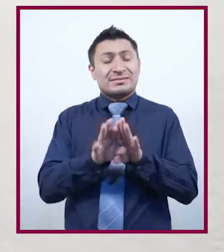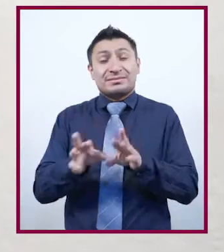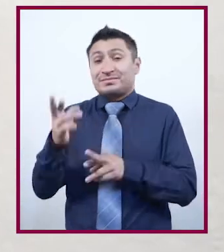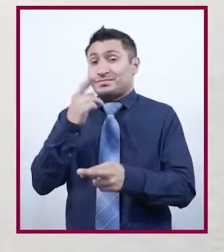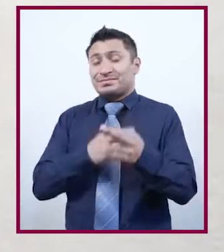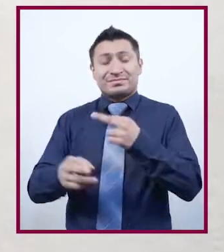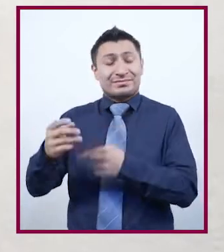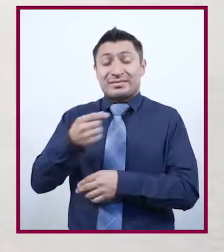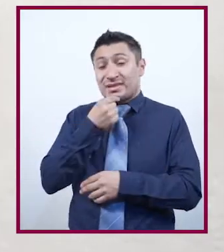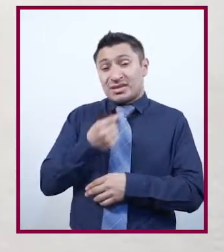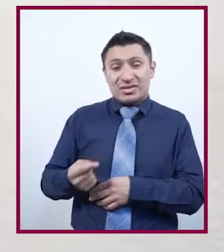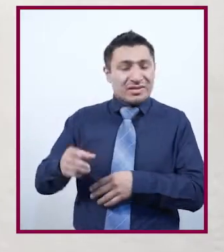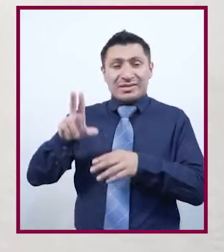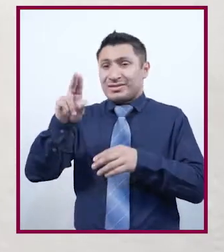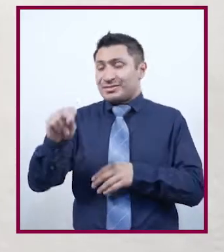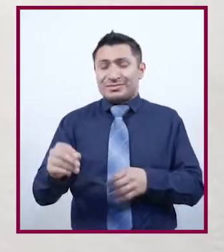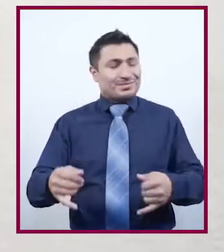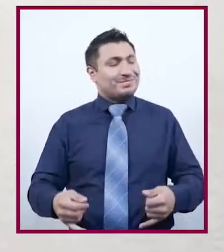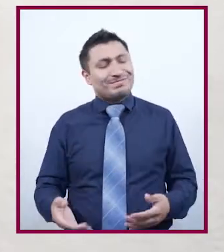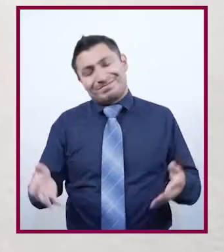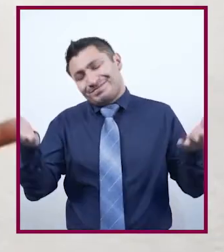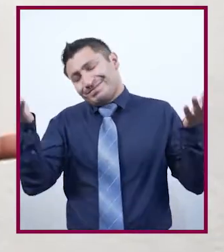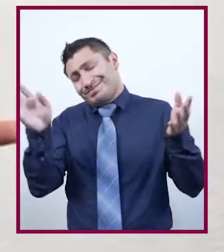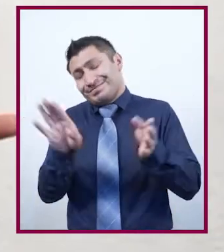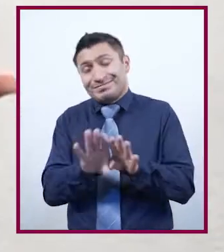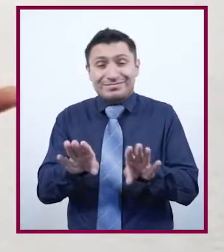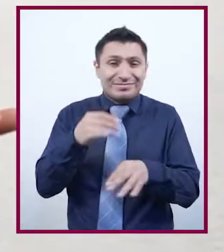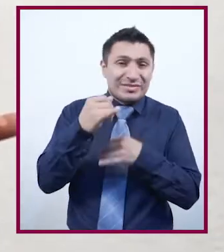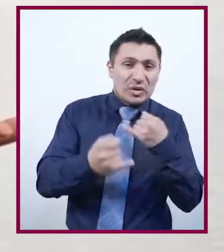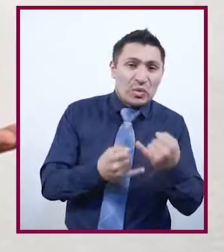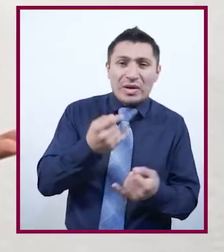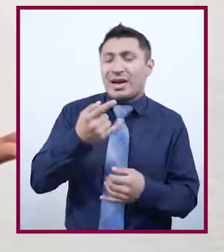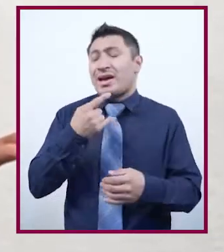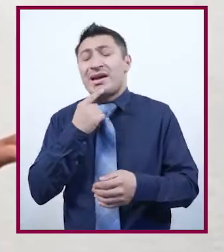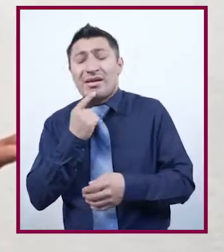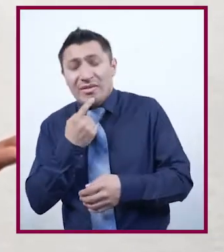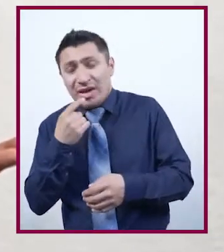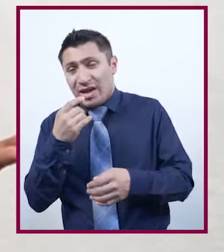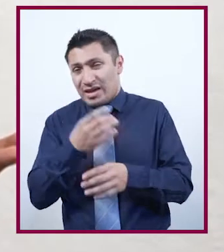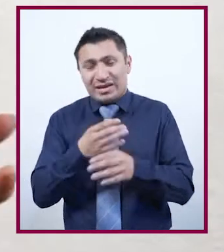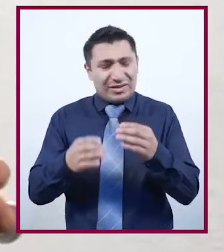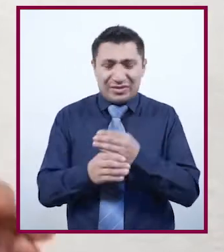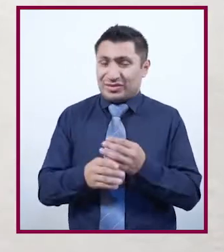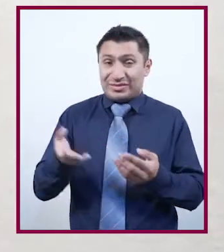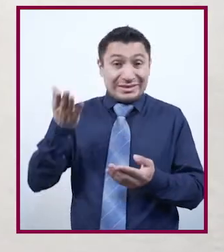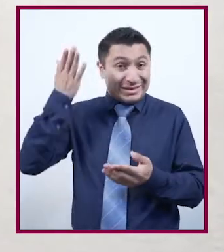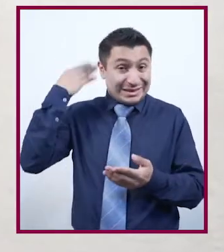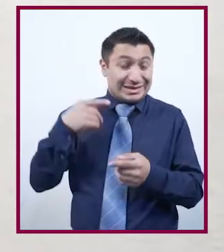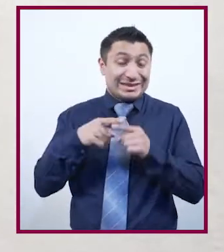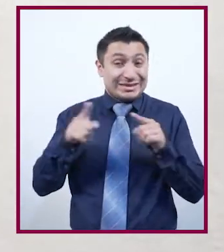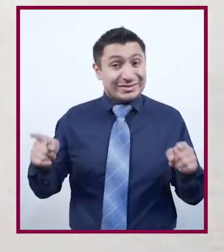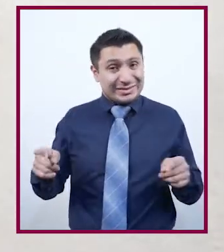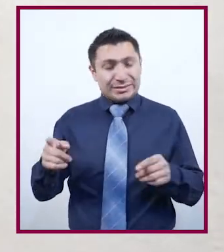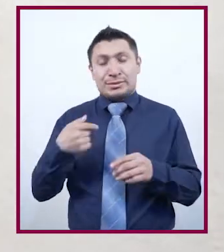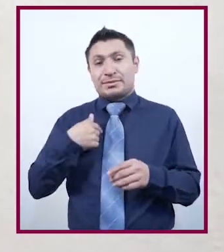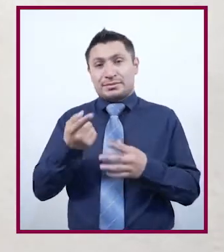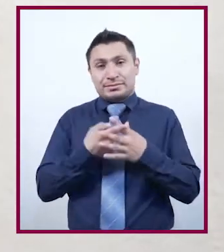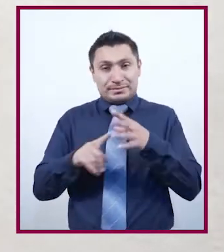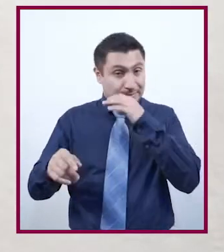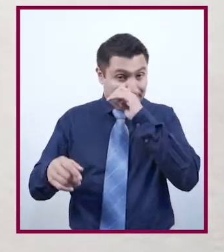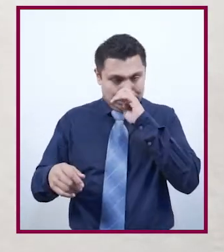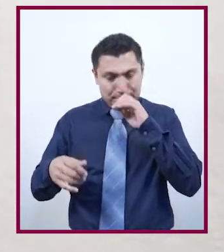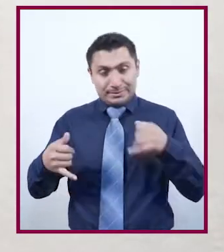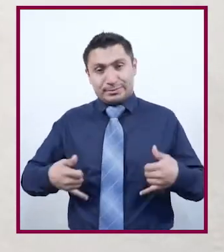de no retorno, donde se quedaba tras mi infancia, con aquellos juguetes y juegos que me acompañaron. Iniciaba lo que es mi